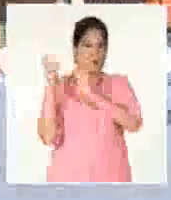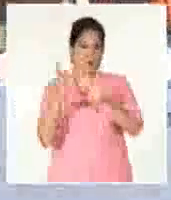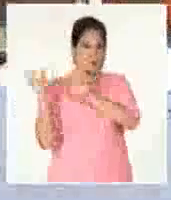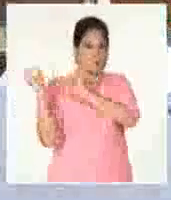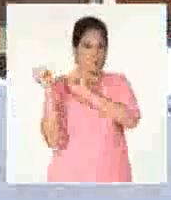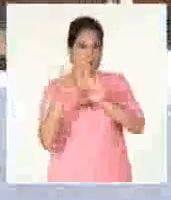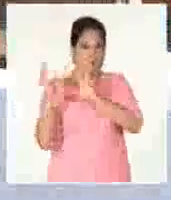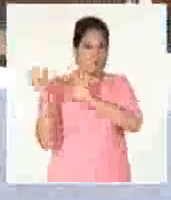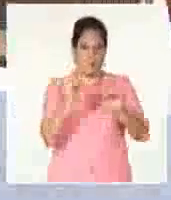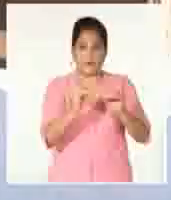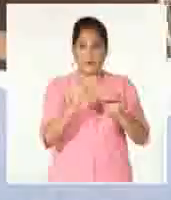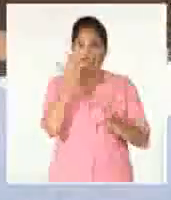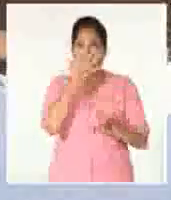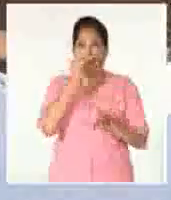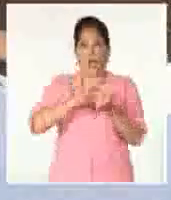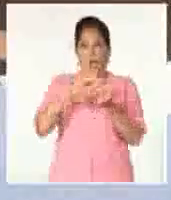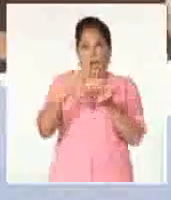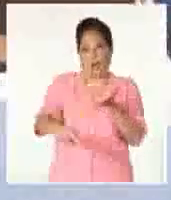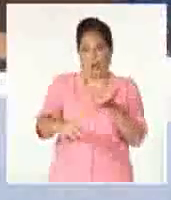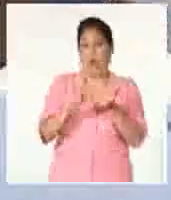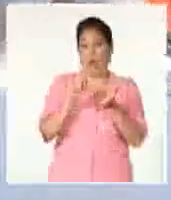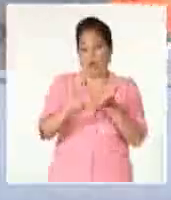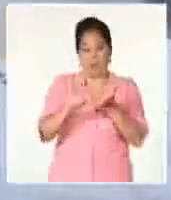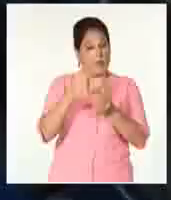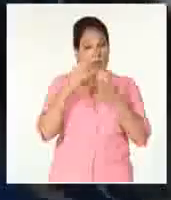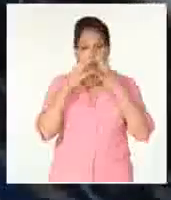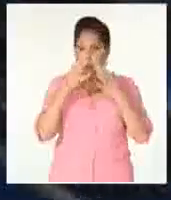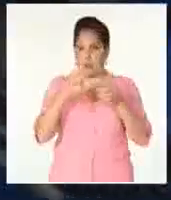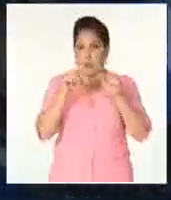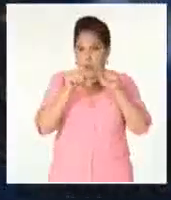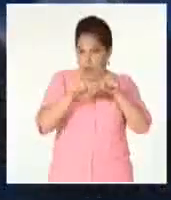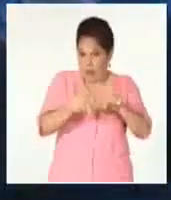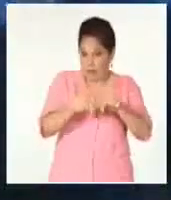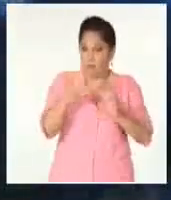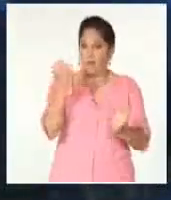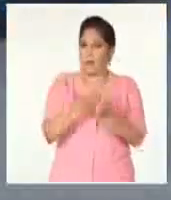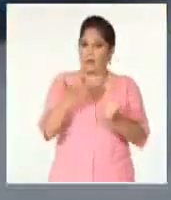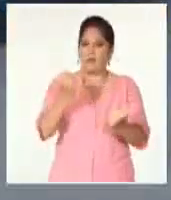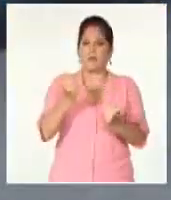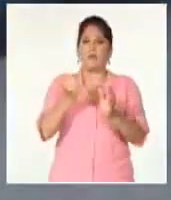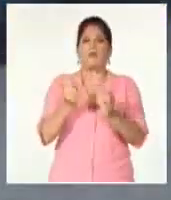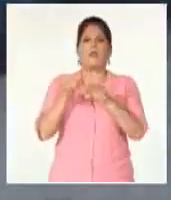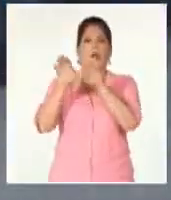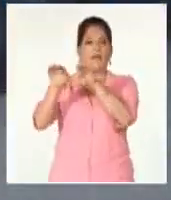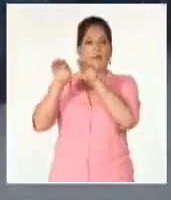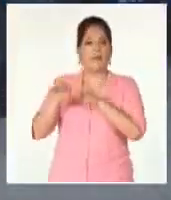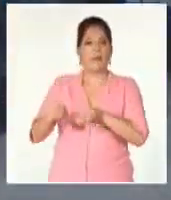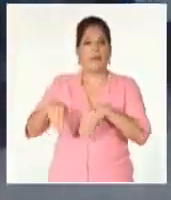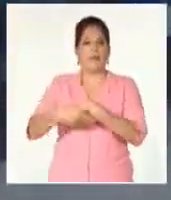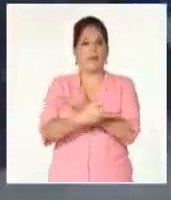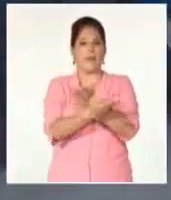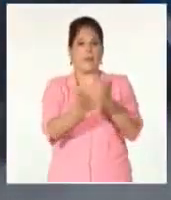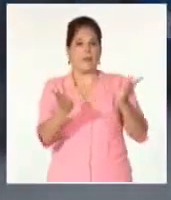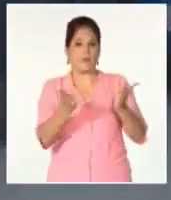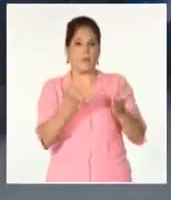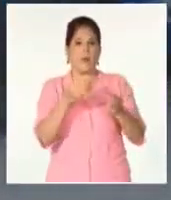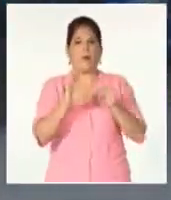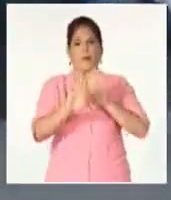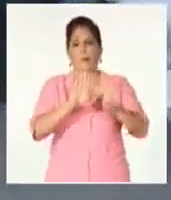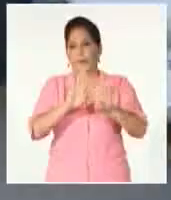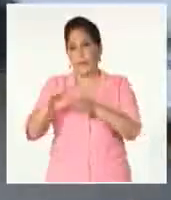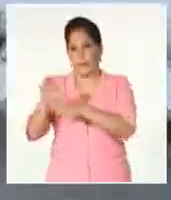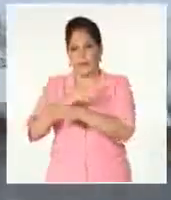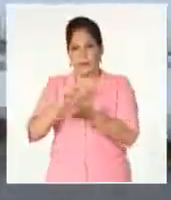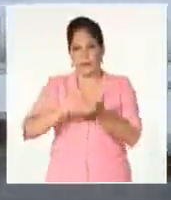necesario producto de la canasta familiar normada. Desde aquí se garantiza la recepción y distribución hacia los comercios. Los 600